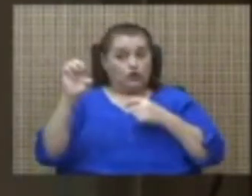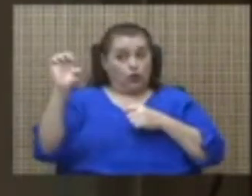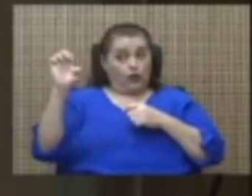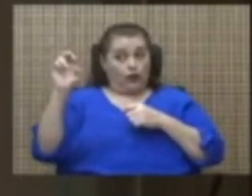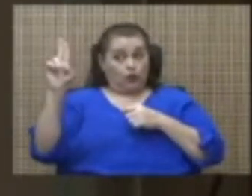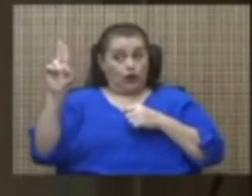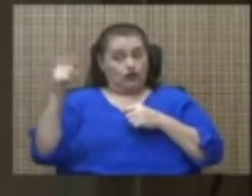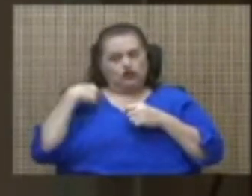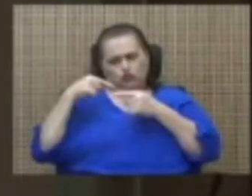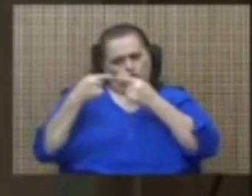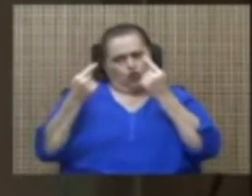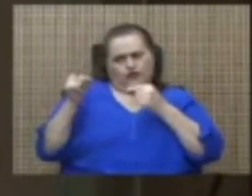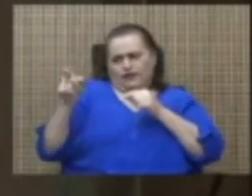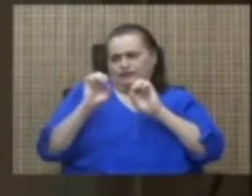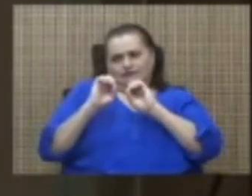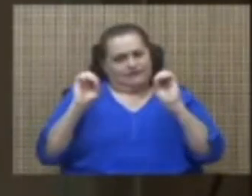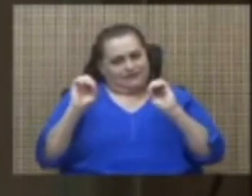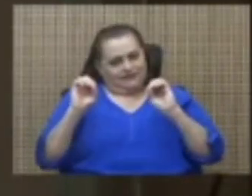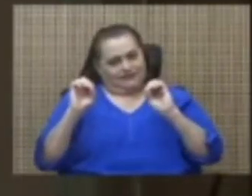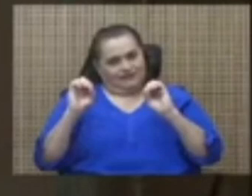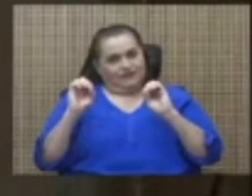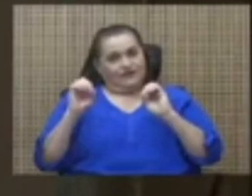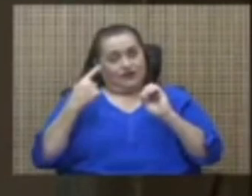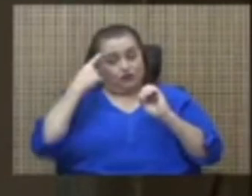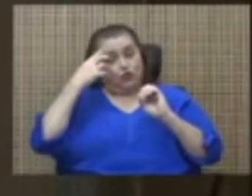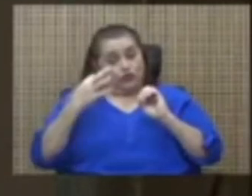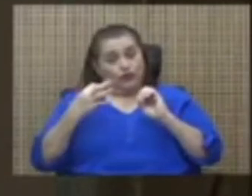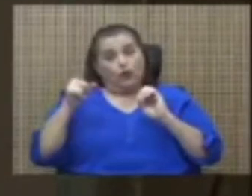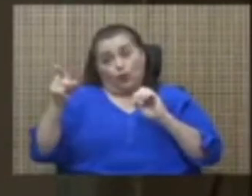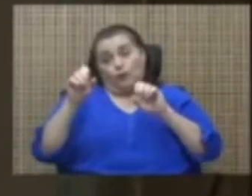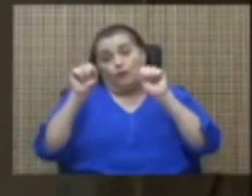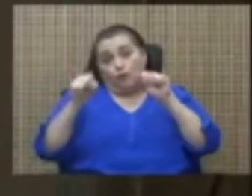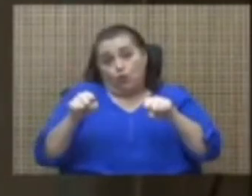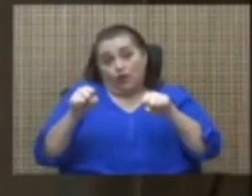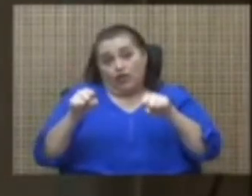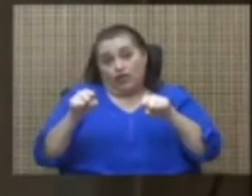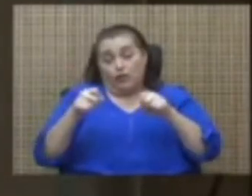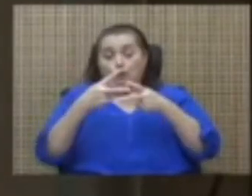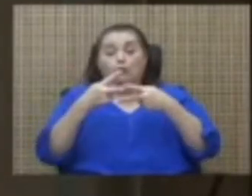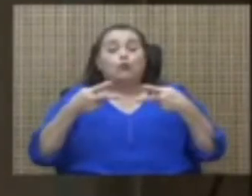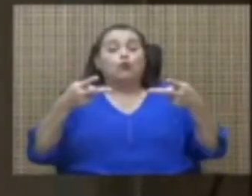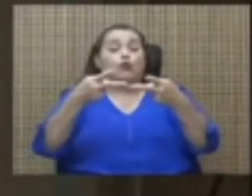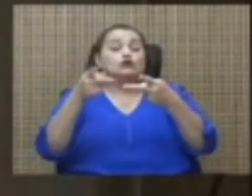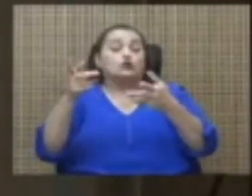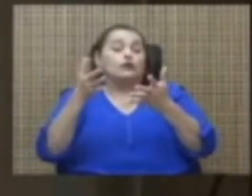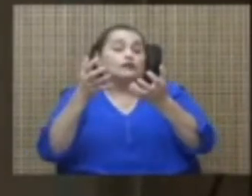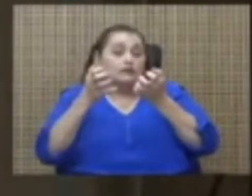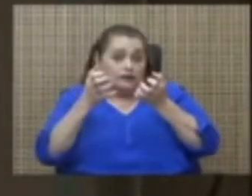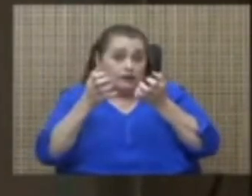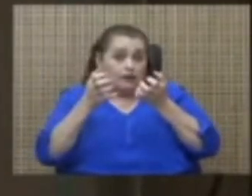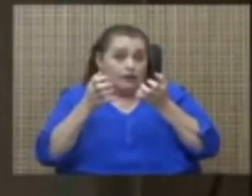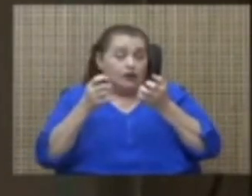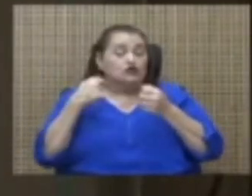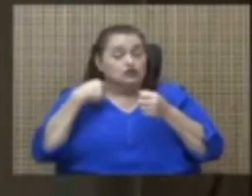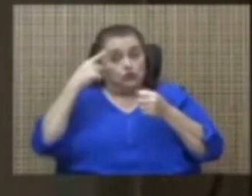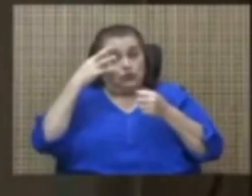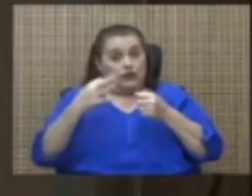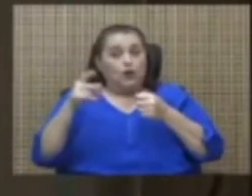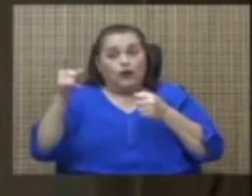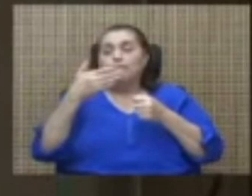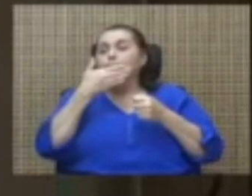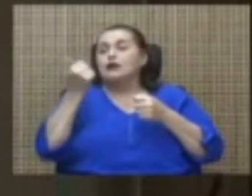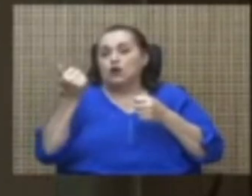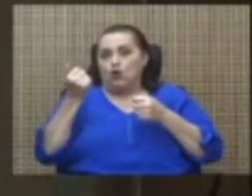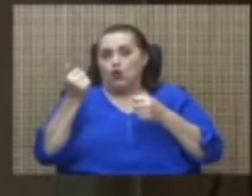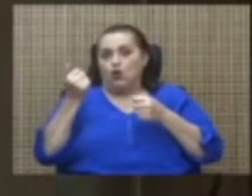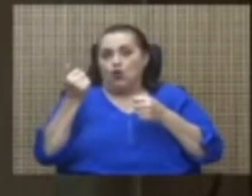tengo nada en contra. Me parece que él puede aspirar al puesto que considere pertinente. Me parece que sería mejor de lo